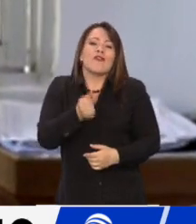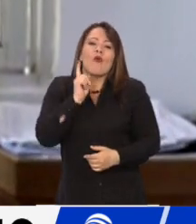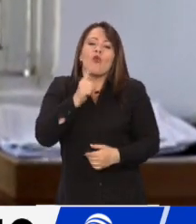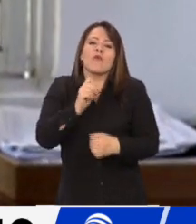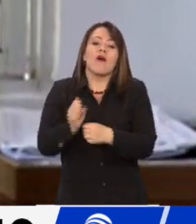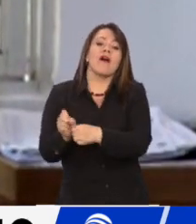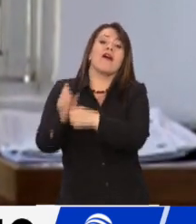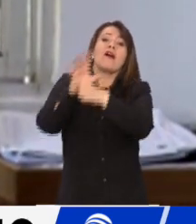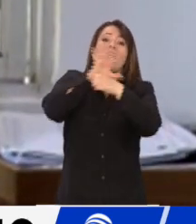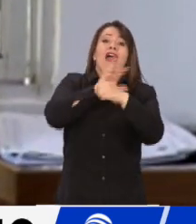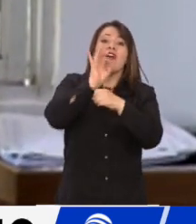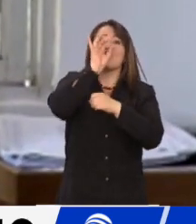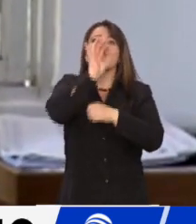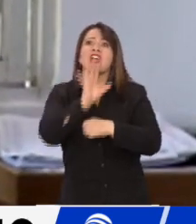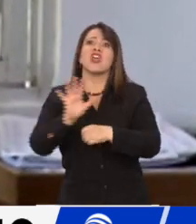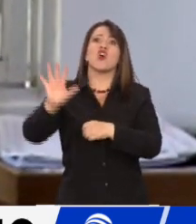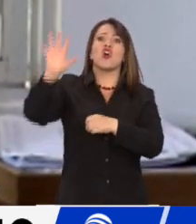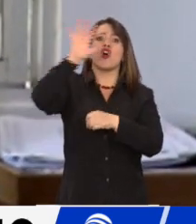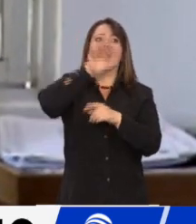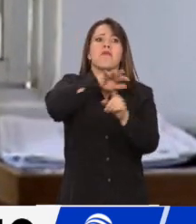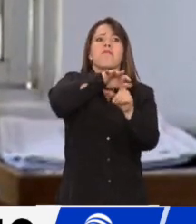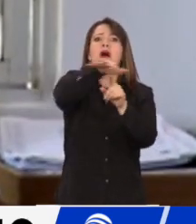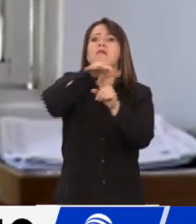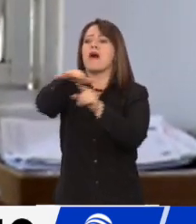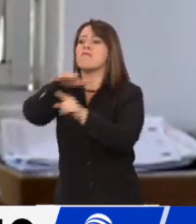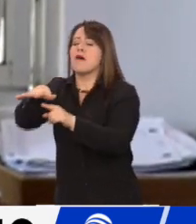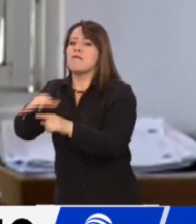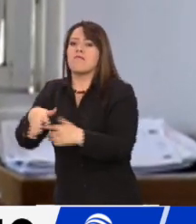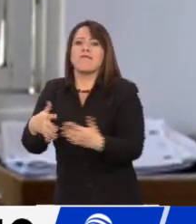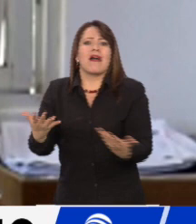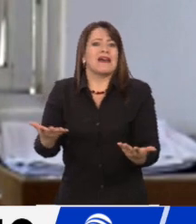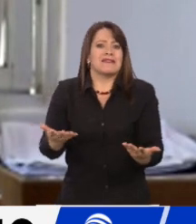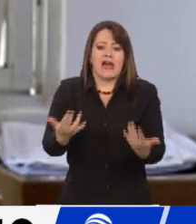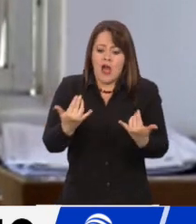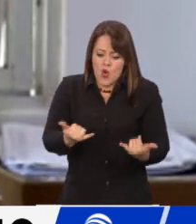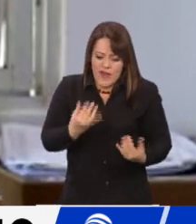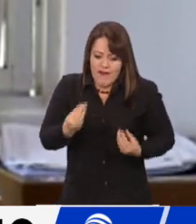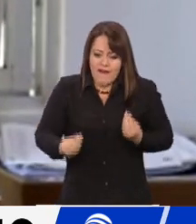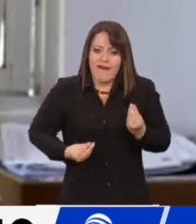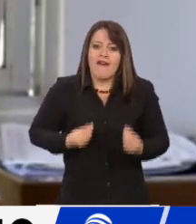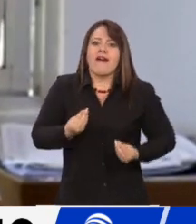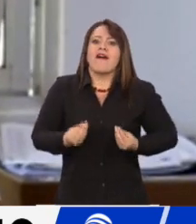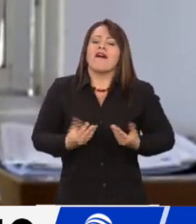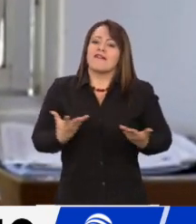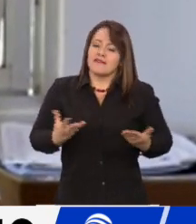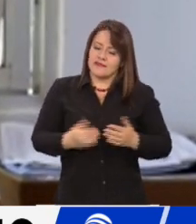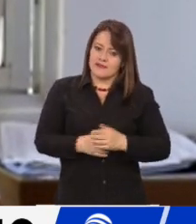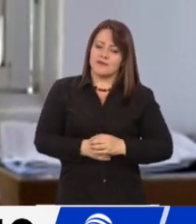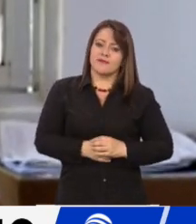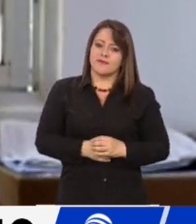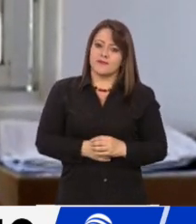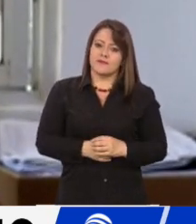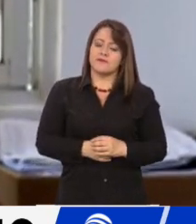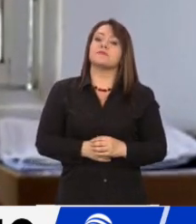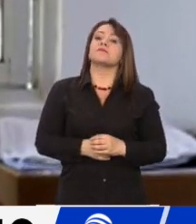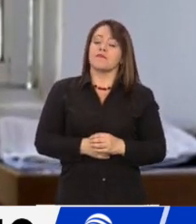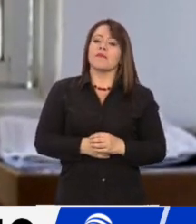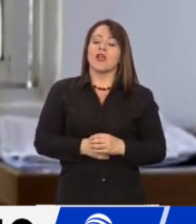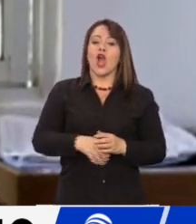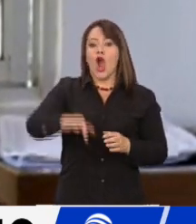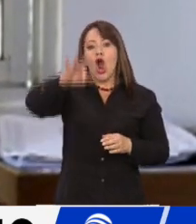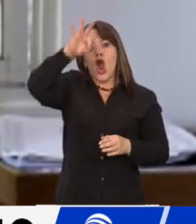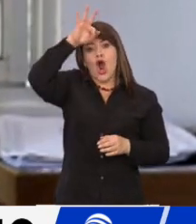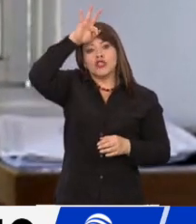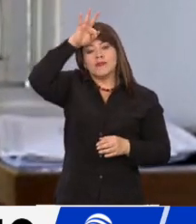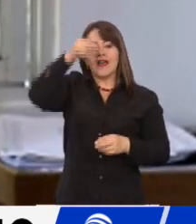problemática, no solamente por eso, sino por la capacidad de respuesta que tengamos para la pandemia. El Hospital San Rafael de